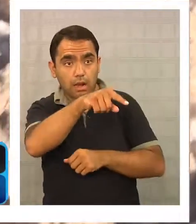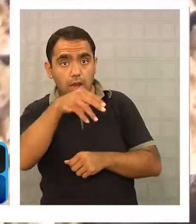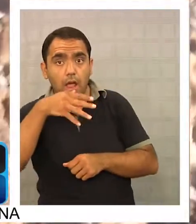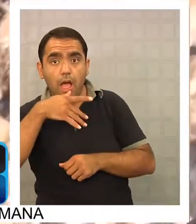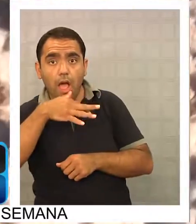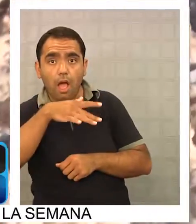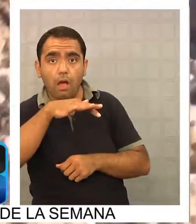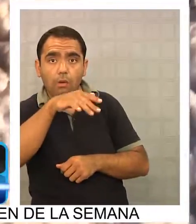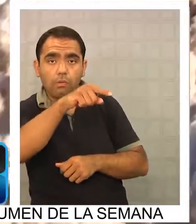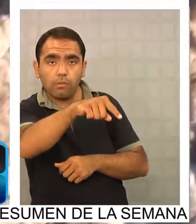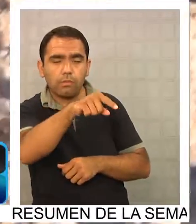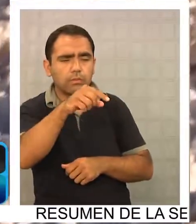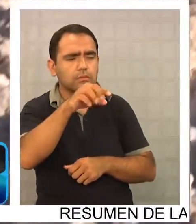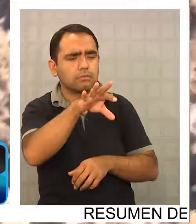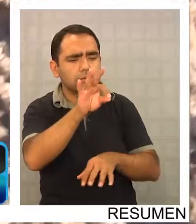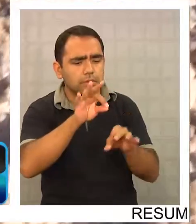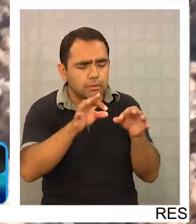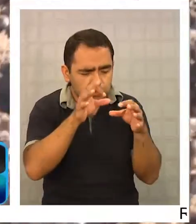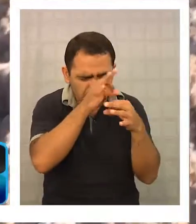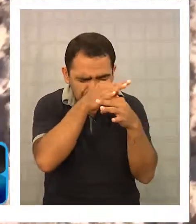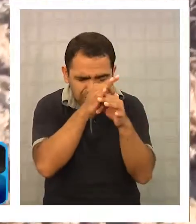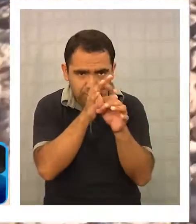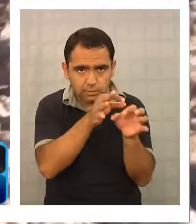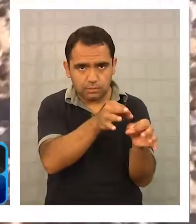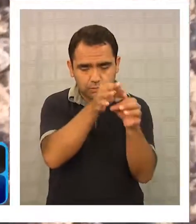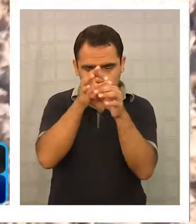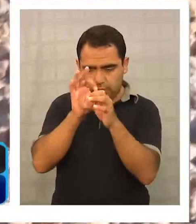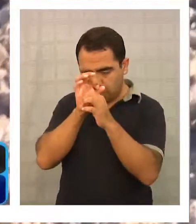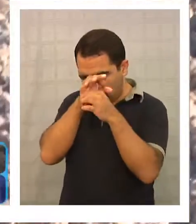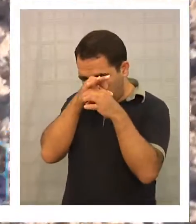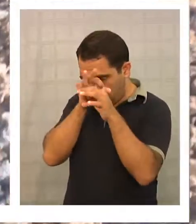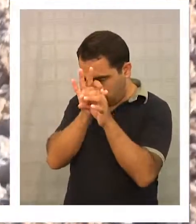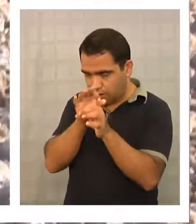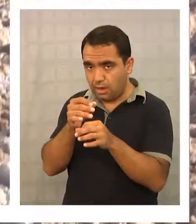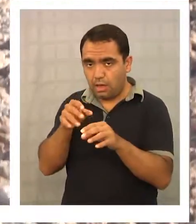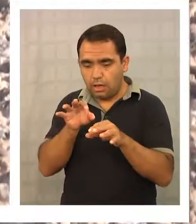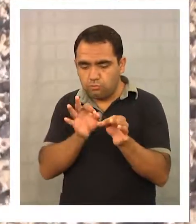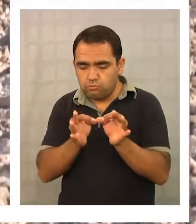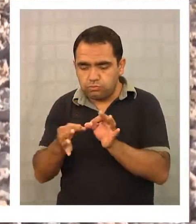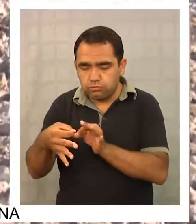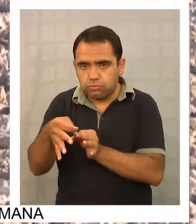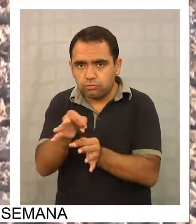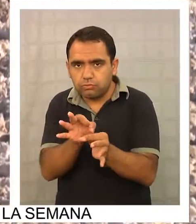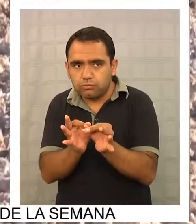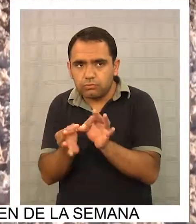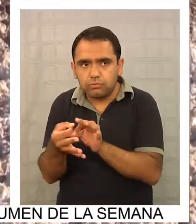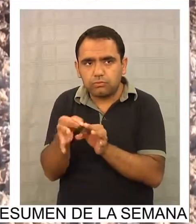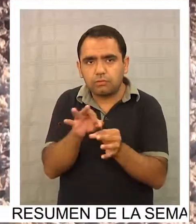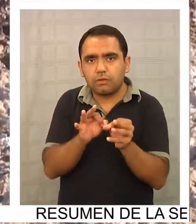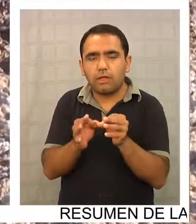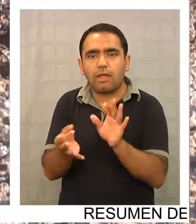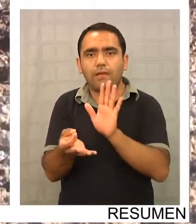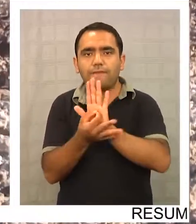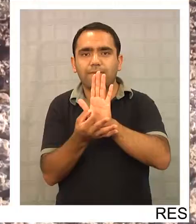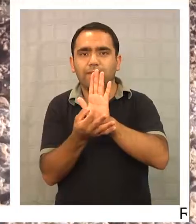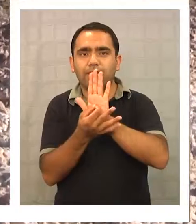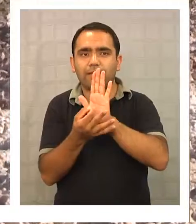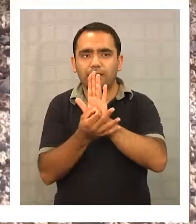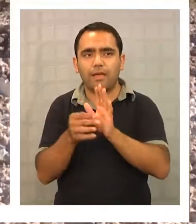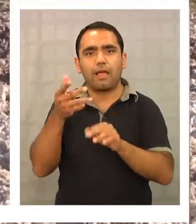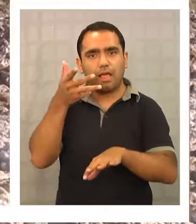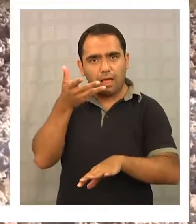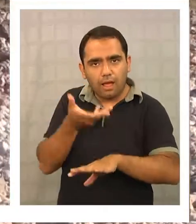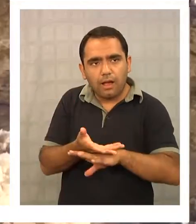grama salada. Dentro de sus aguas, es posible encontrar microcrustáceos y colonias de bacterias, que